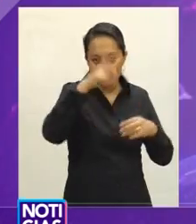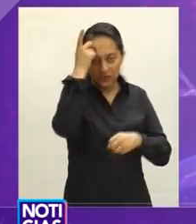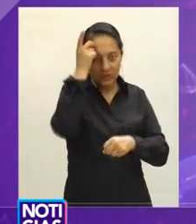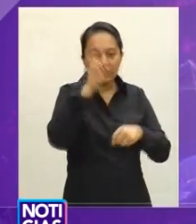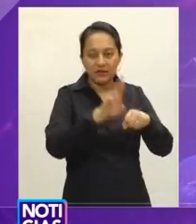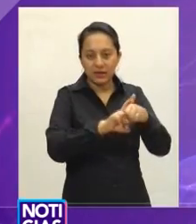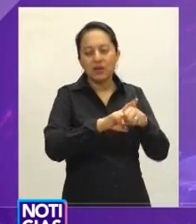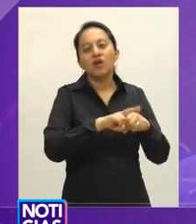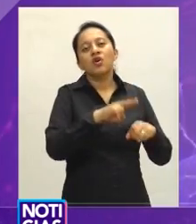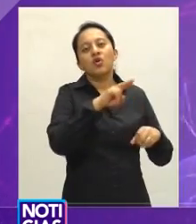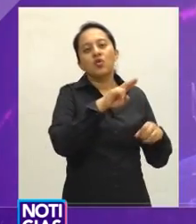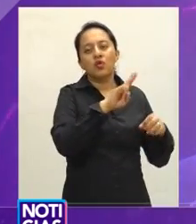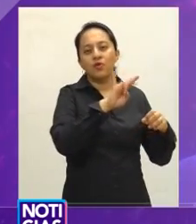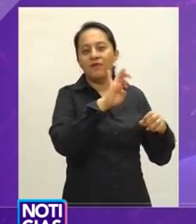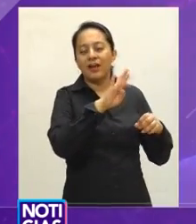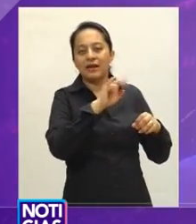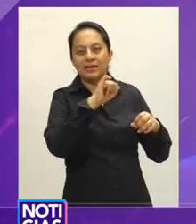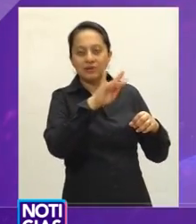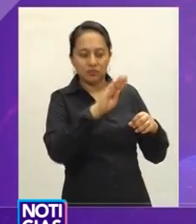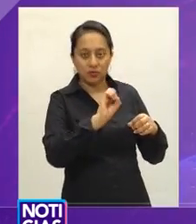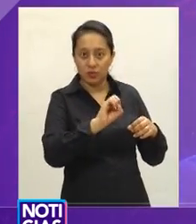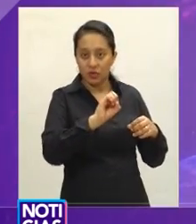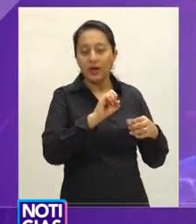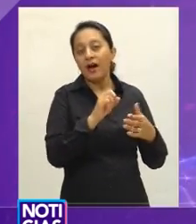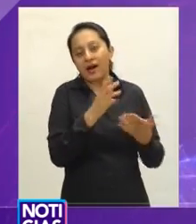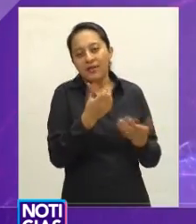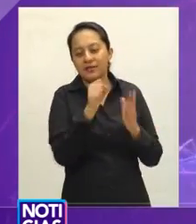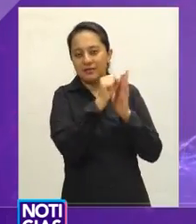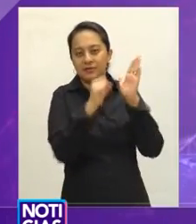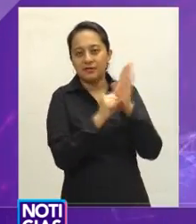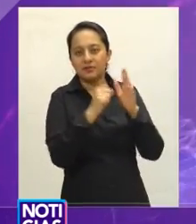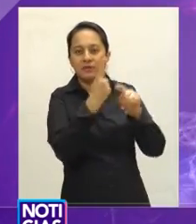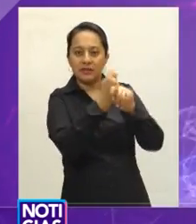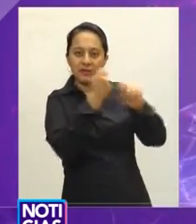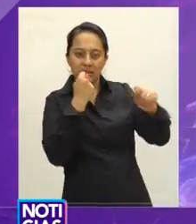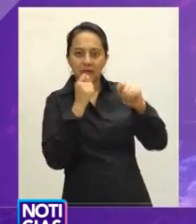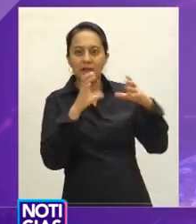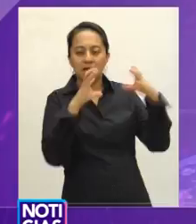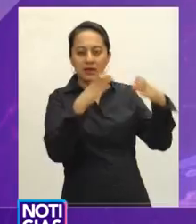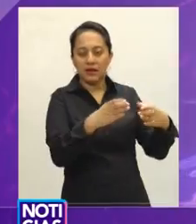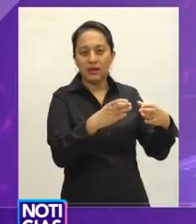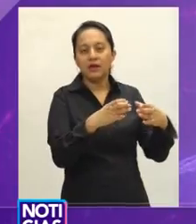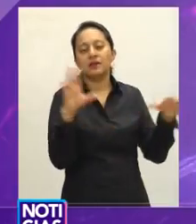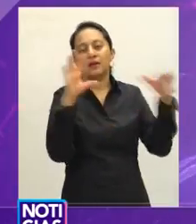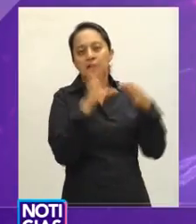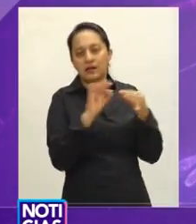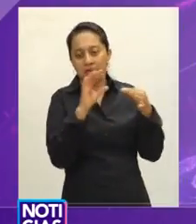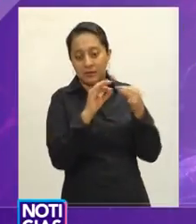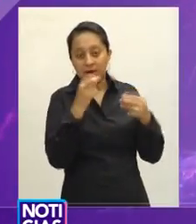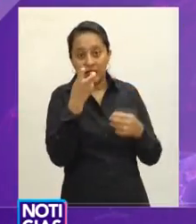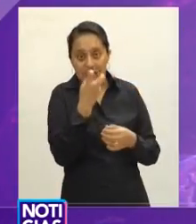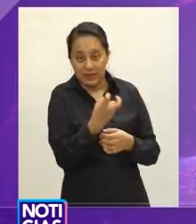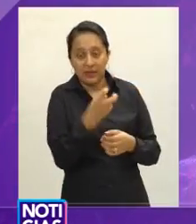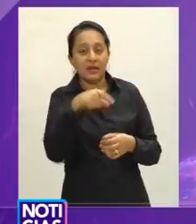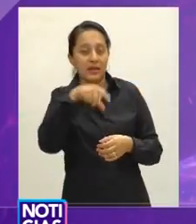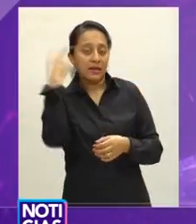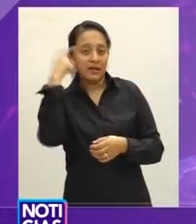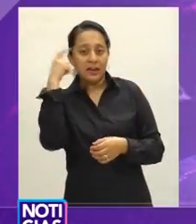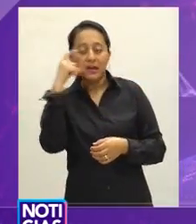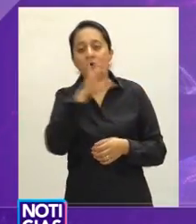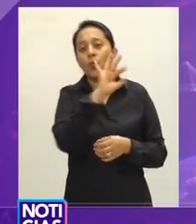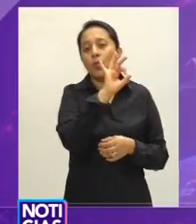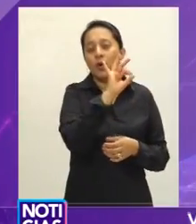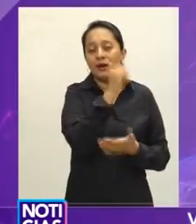de Transporte colocó a Querétaro entre las 40 ciudades al borde de un colapso vial. Con imágenes de David Feregrino,